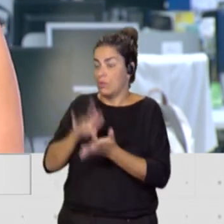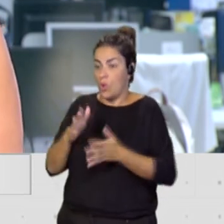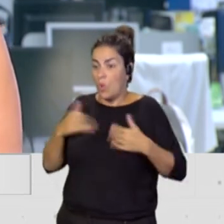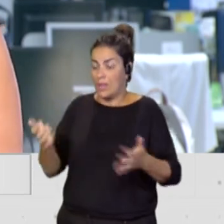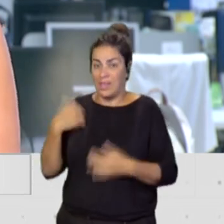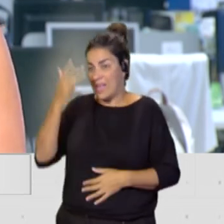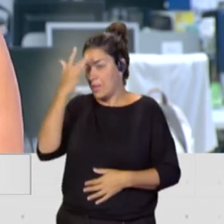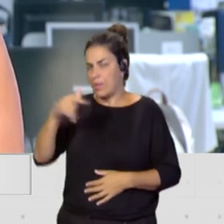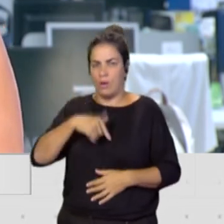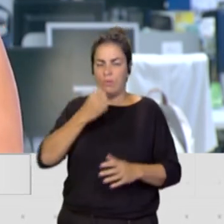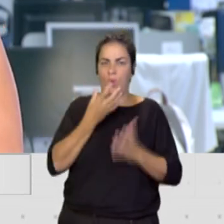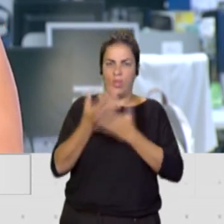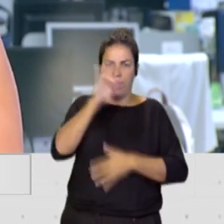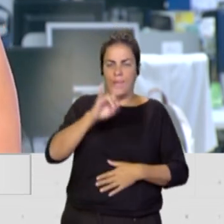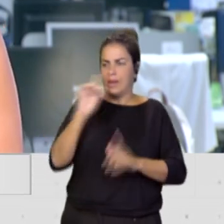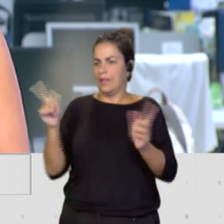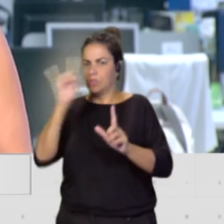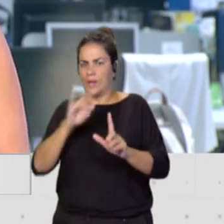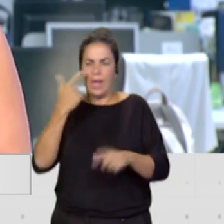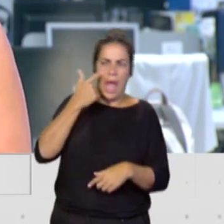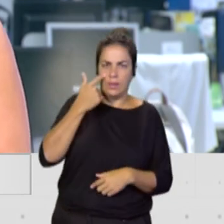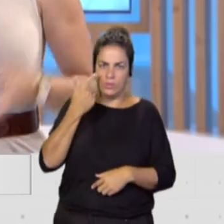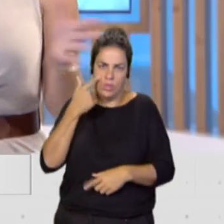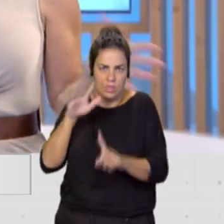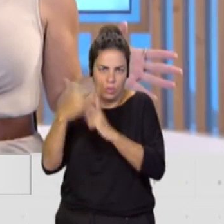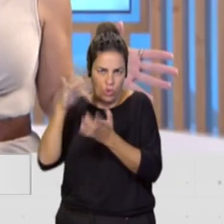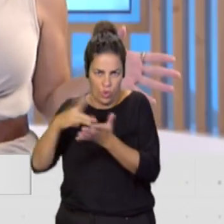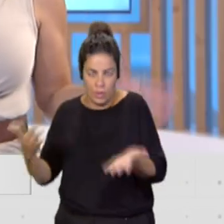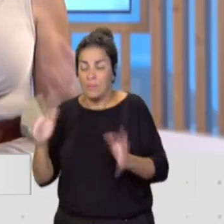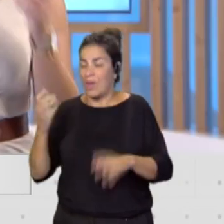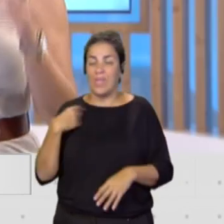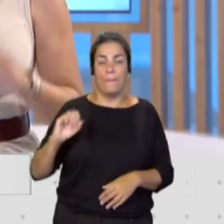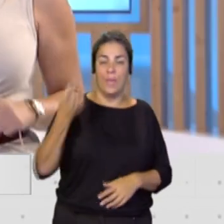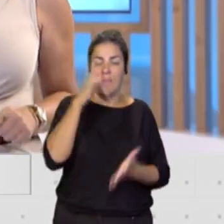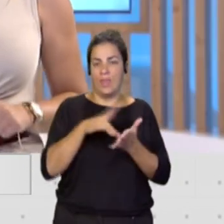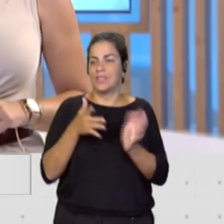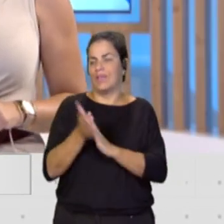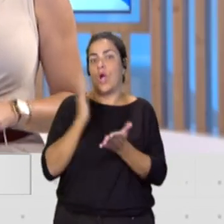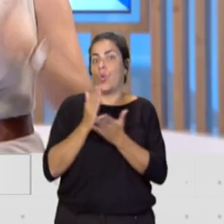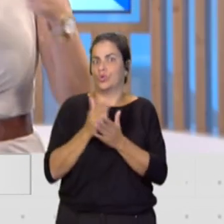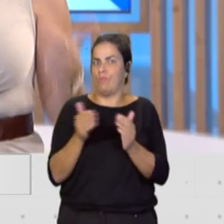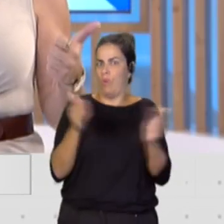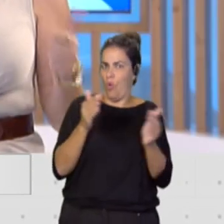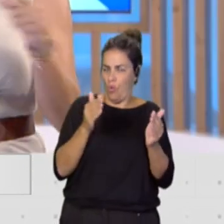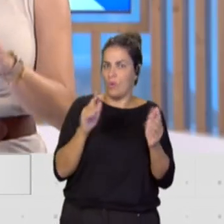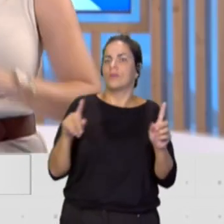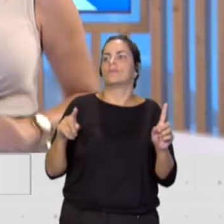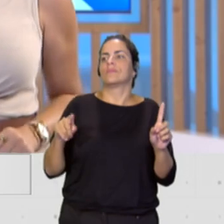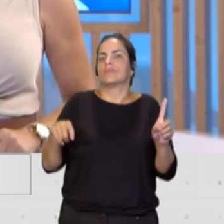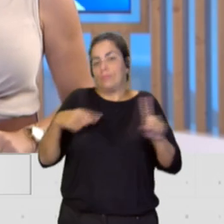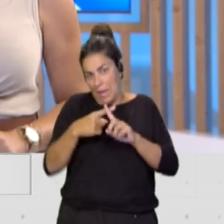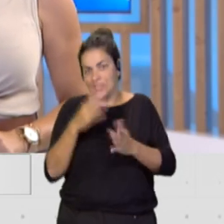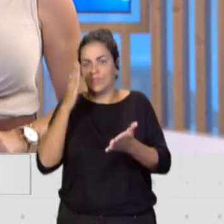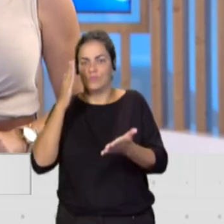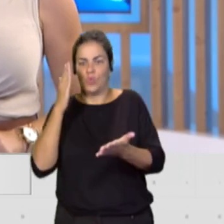Buenos Días Canarias, atento a lo que ocurre, Estíbalés. Pero ya el primer día es arranque de curso y coincide con que arranca el curso escolar.